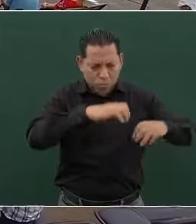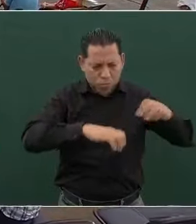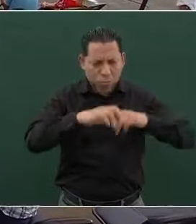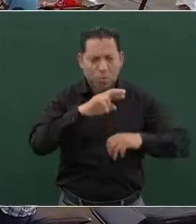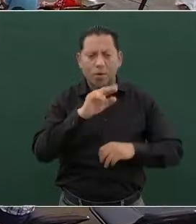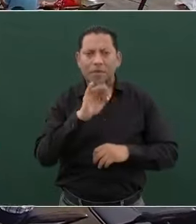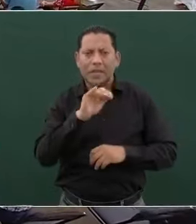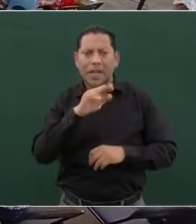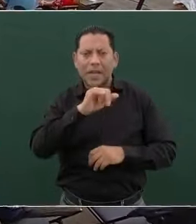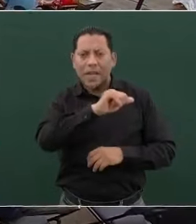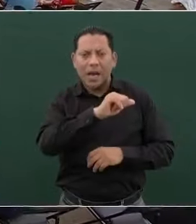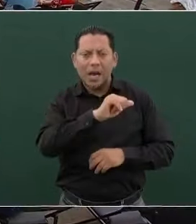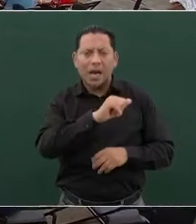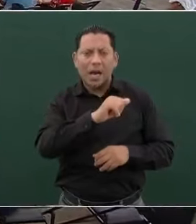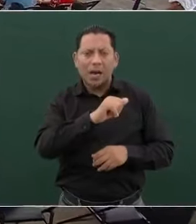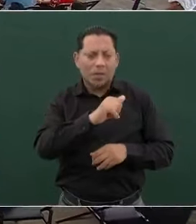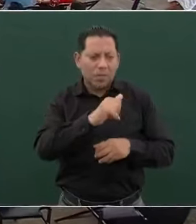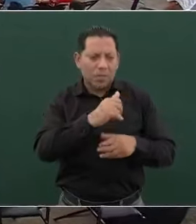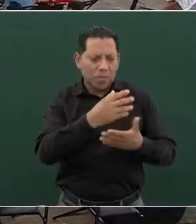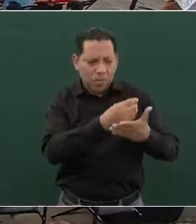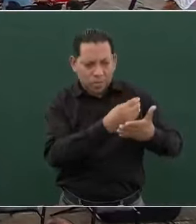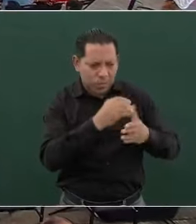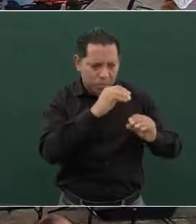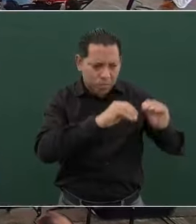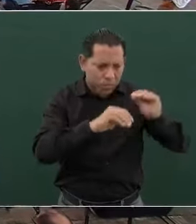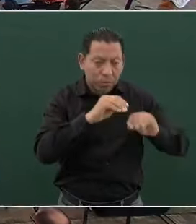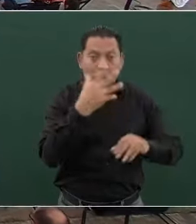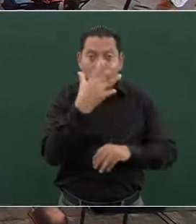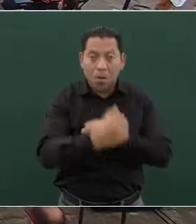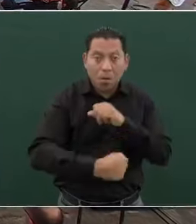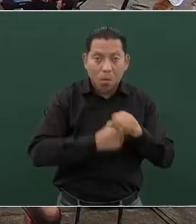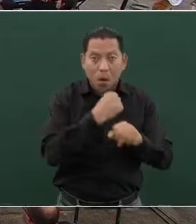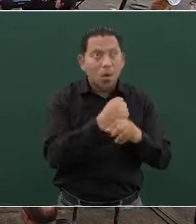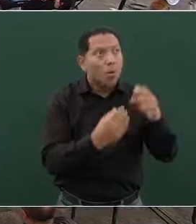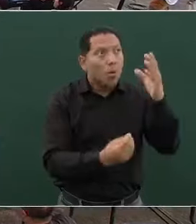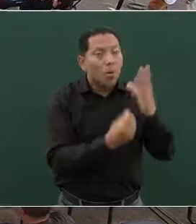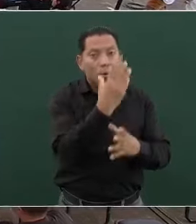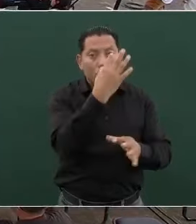construyó esta refinería en cinco años.